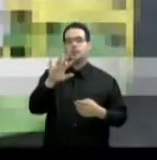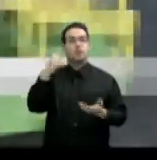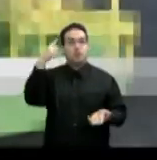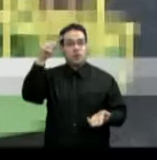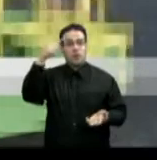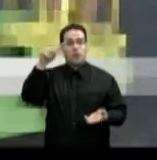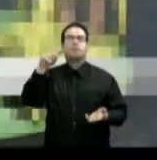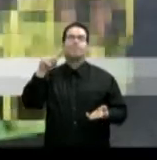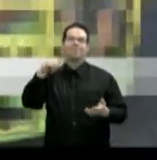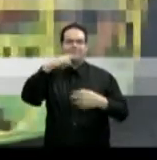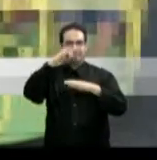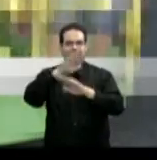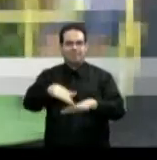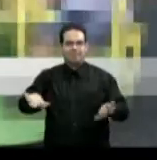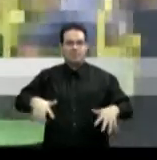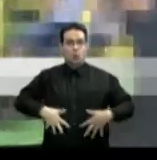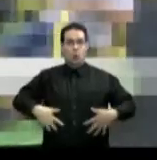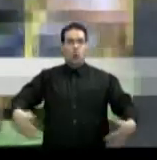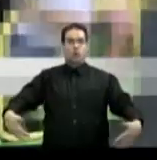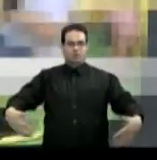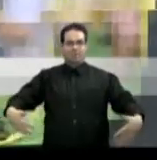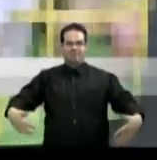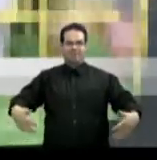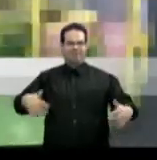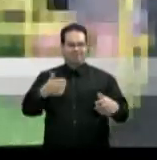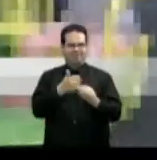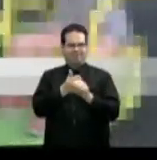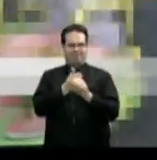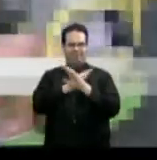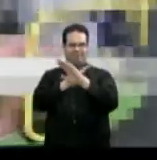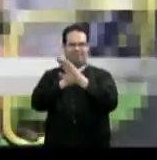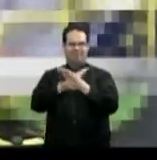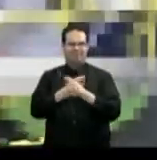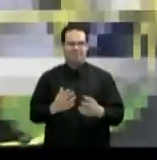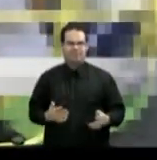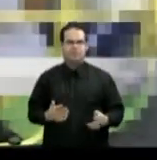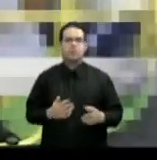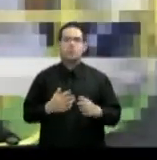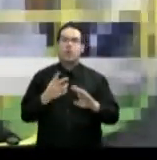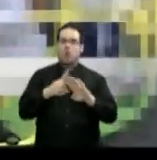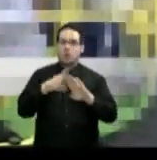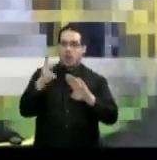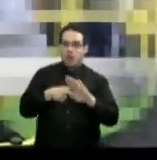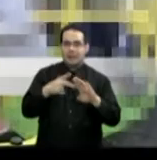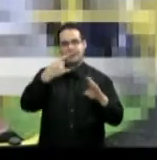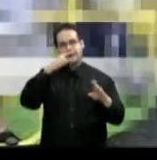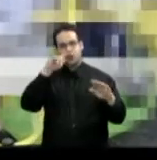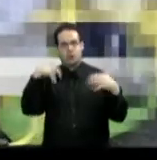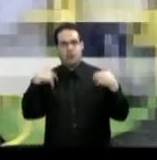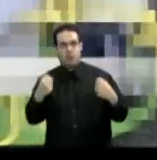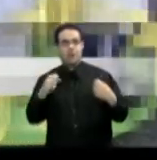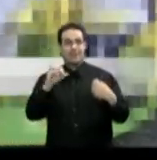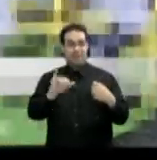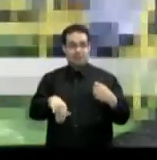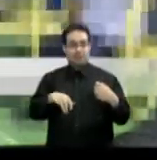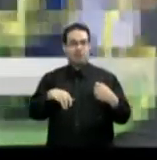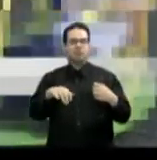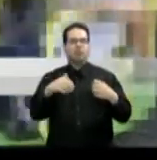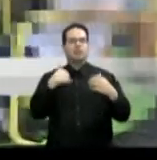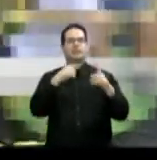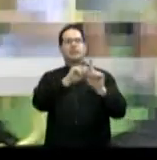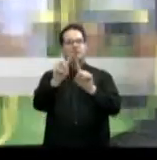problema de obesidad infantil la medida establece el programa de niñez saludable con varias fases de ayuda la primera